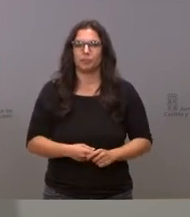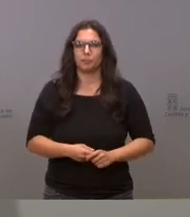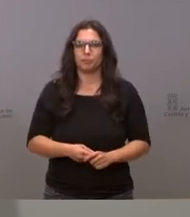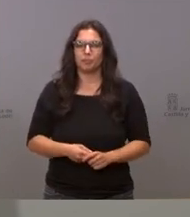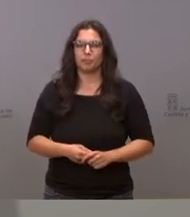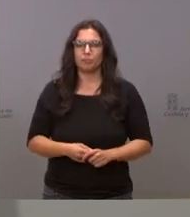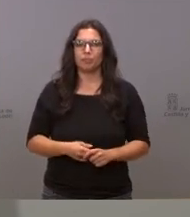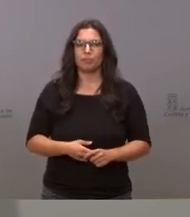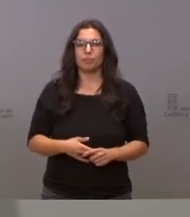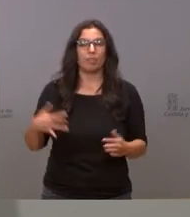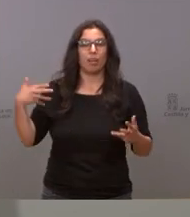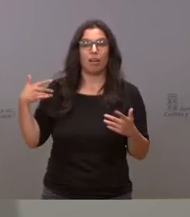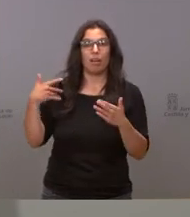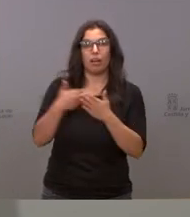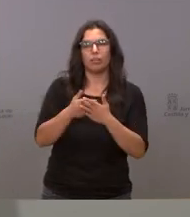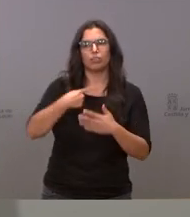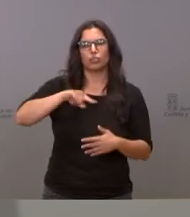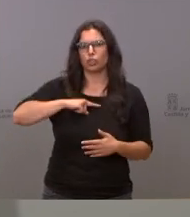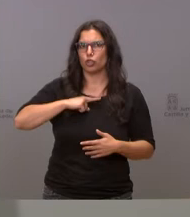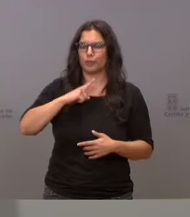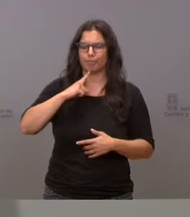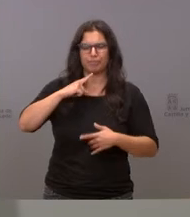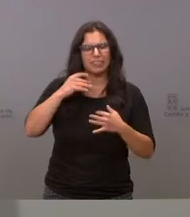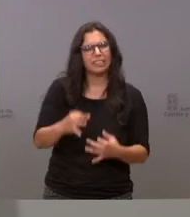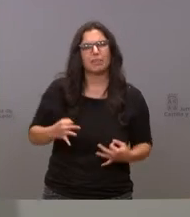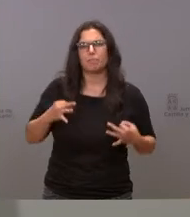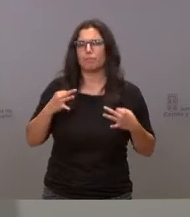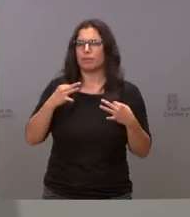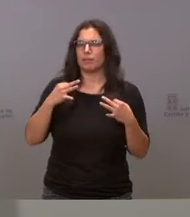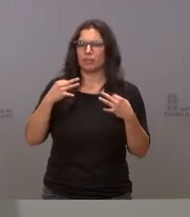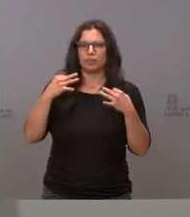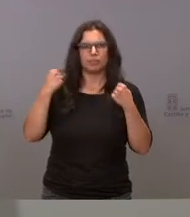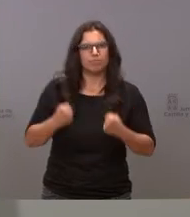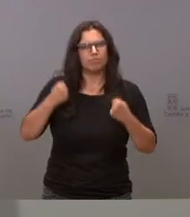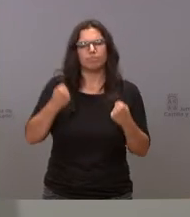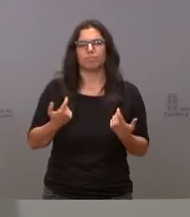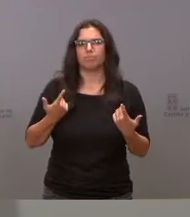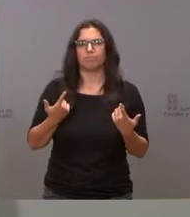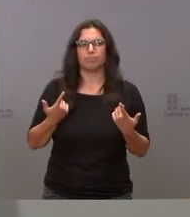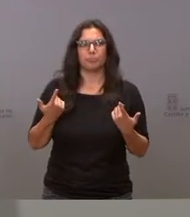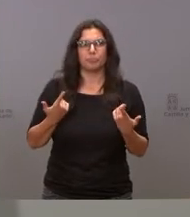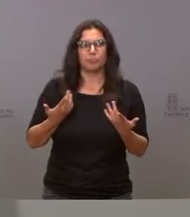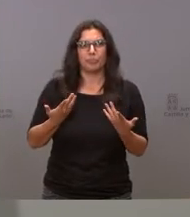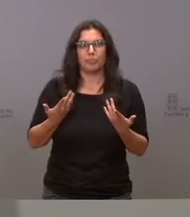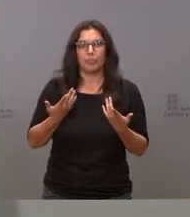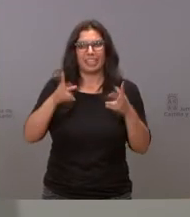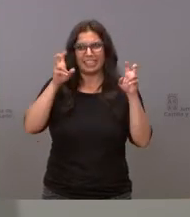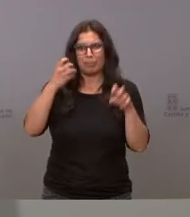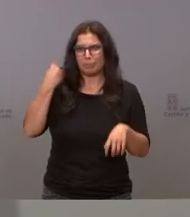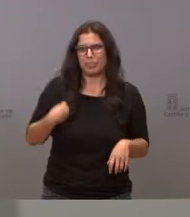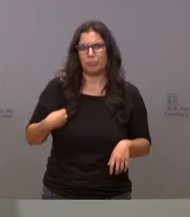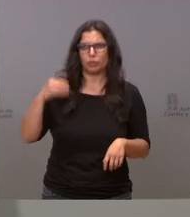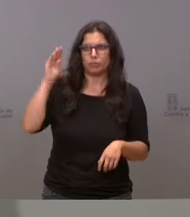durante todo este tiempo hemos insistido siempre siempre en los mismos aspectos es decir